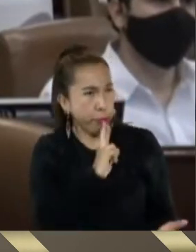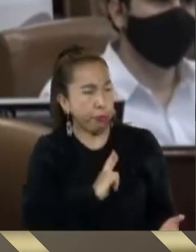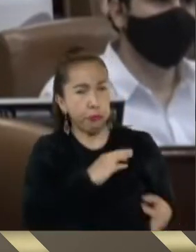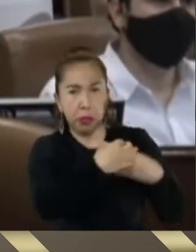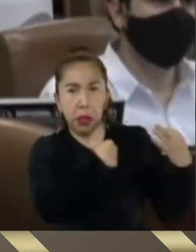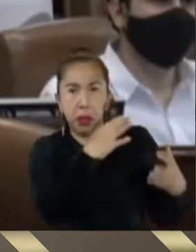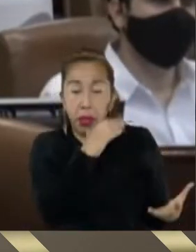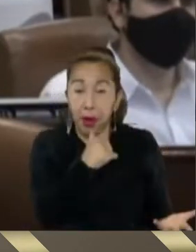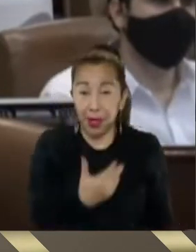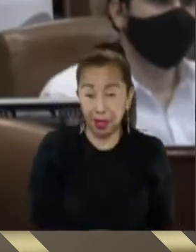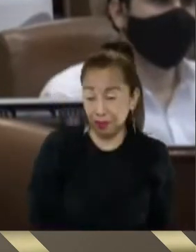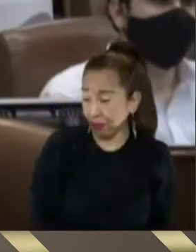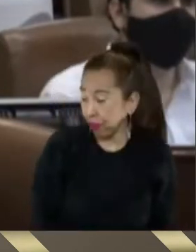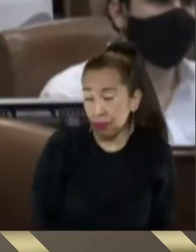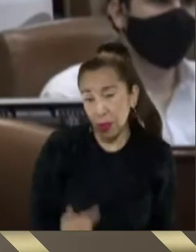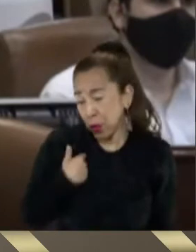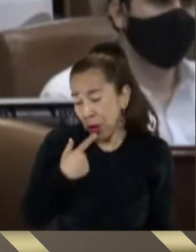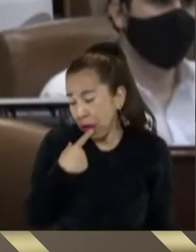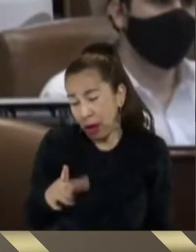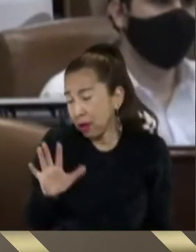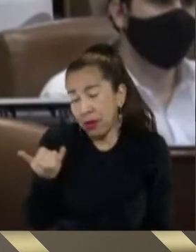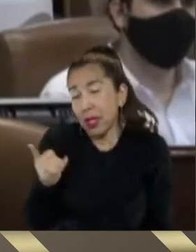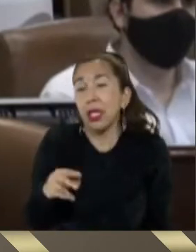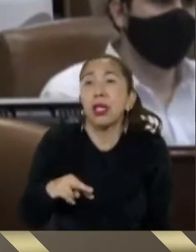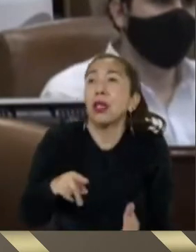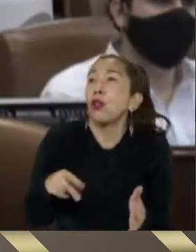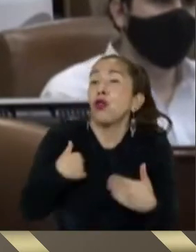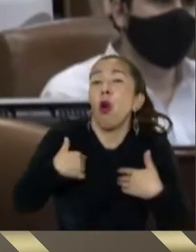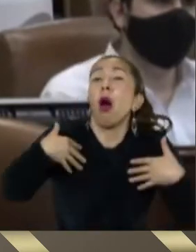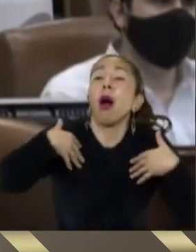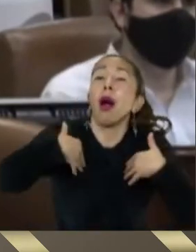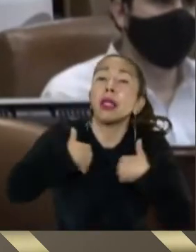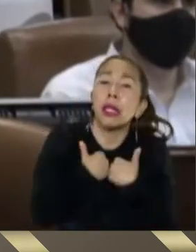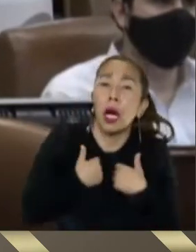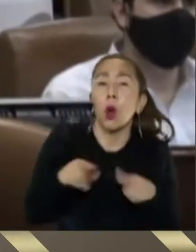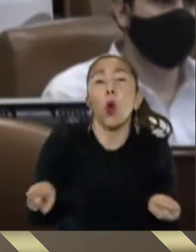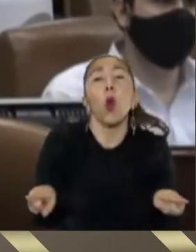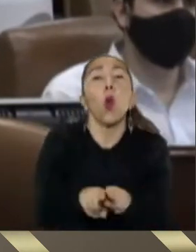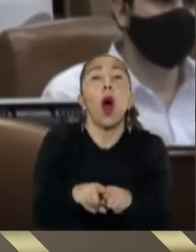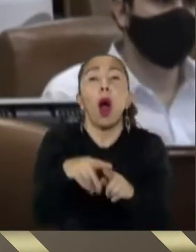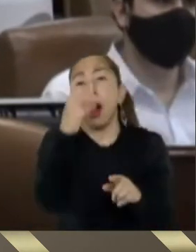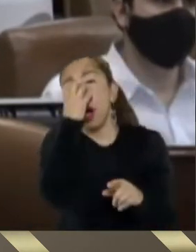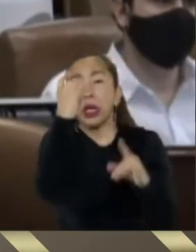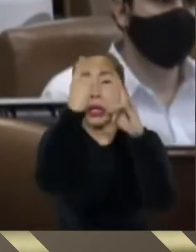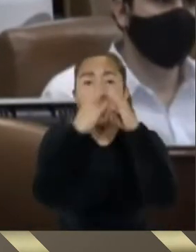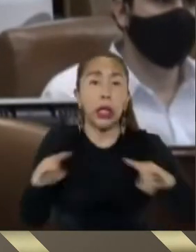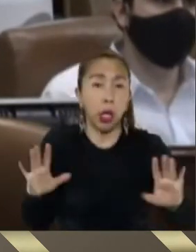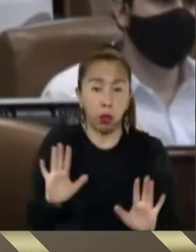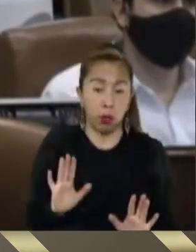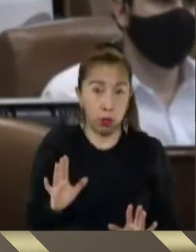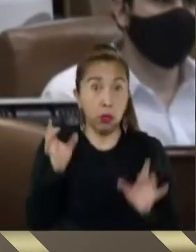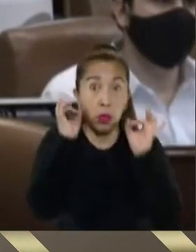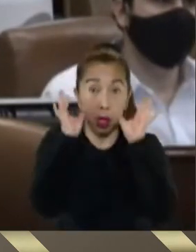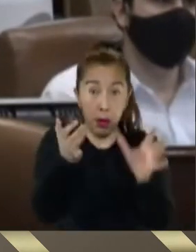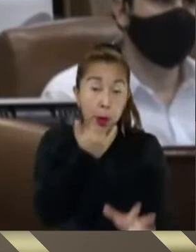estoy cansado de este circo entiendan la gravedad de lo que está pasando acá